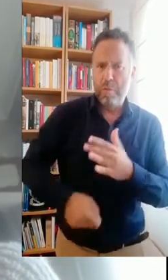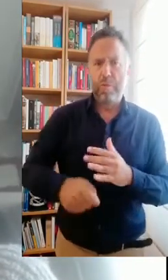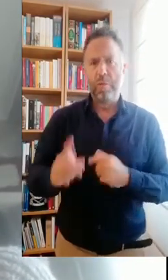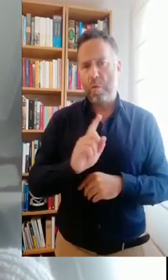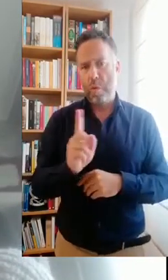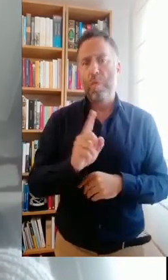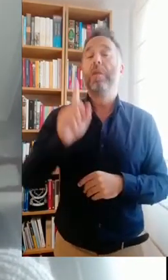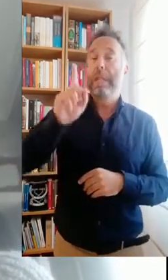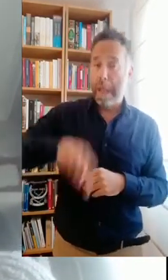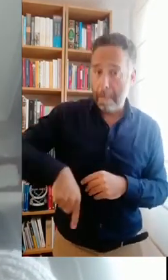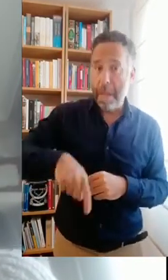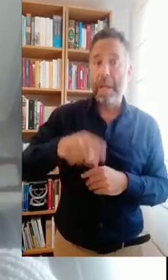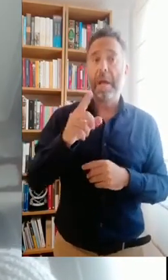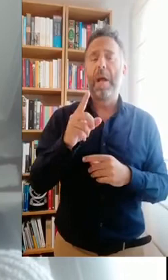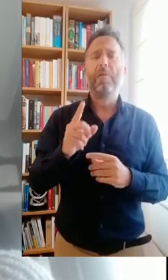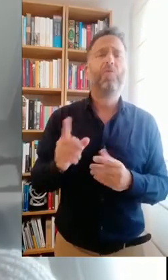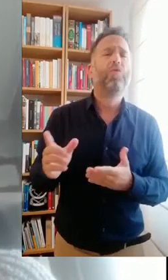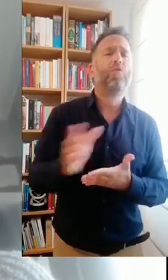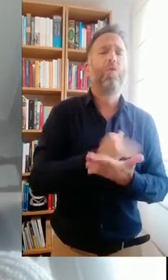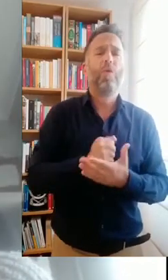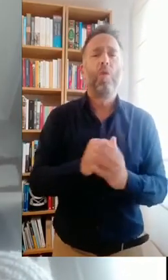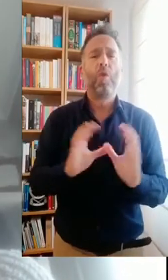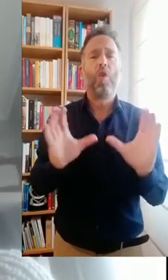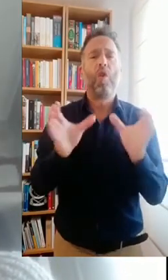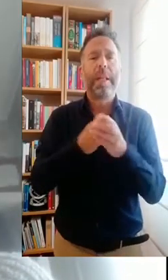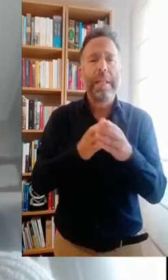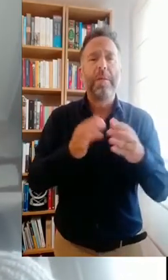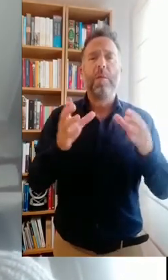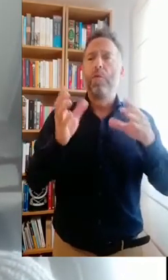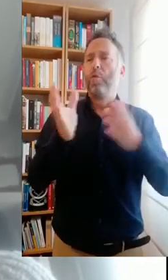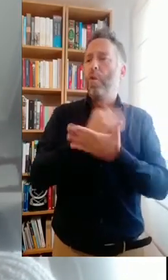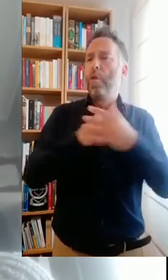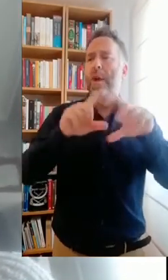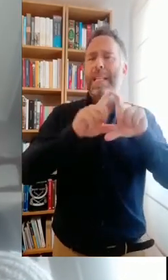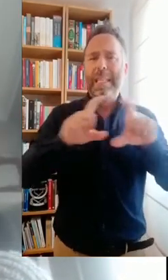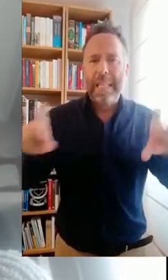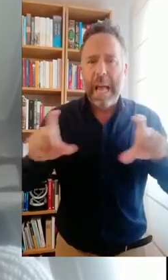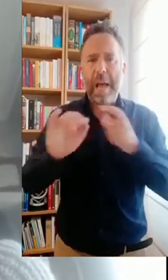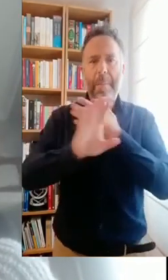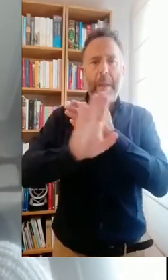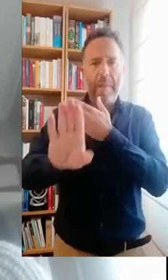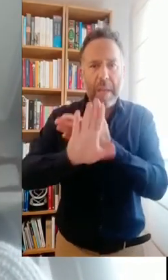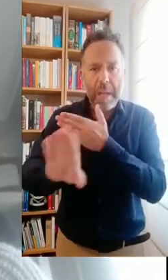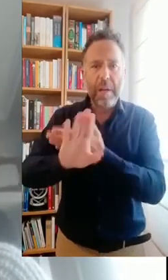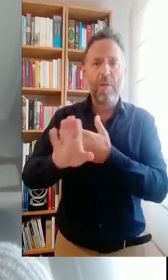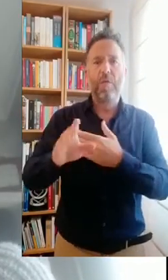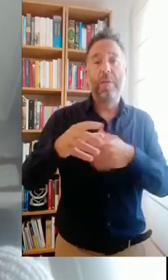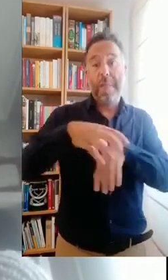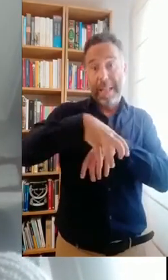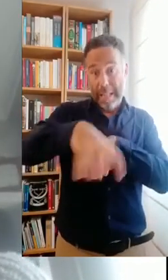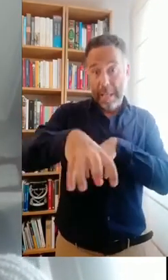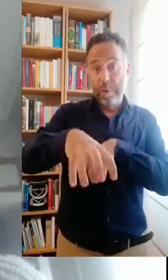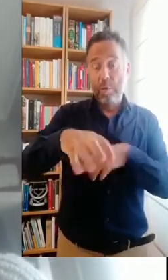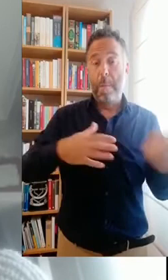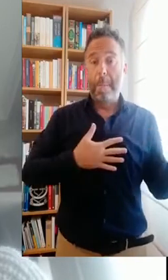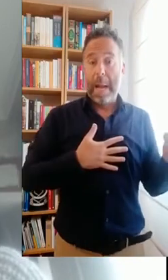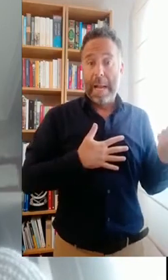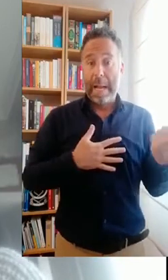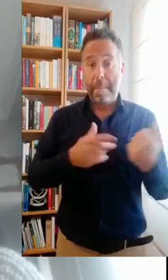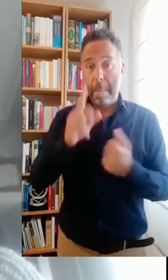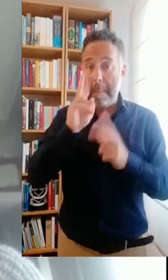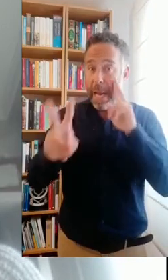en estos días, sino también a todos los colectivos, todas las entidades, todos los vecinos del Distrito de Bailén Miraflores,